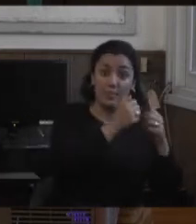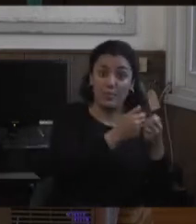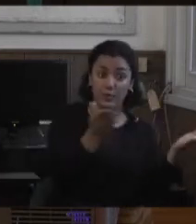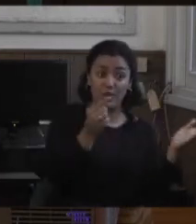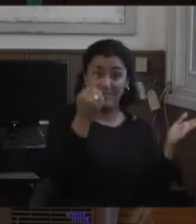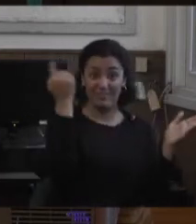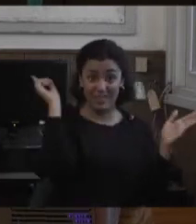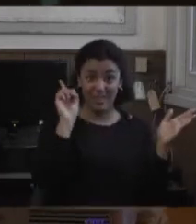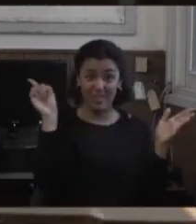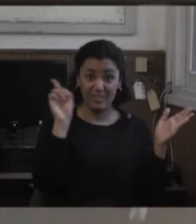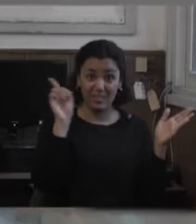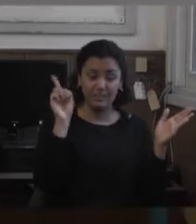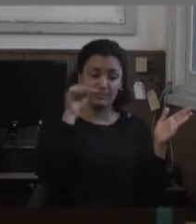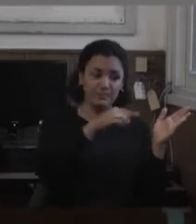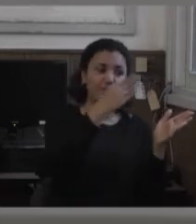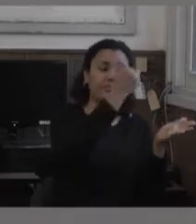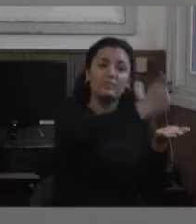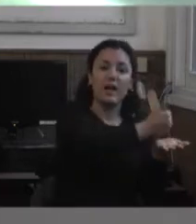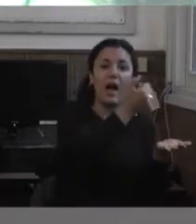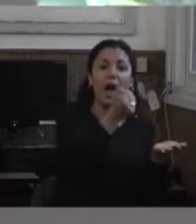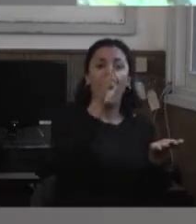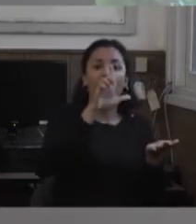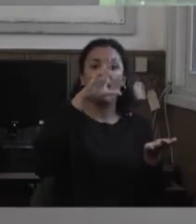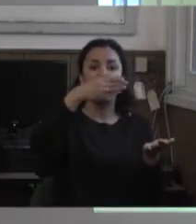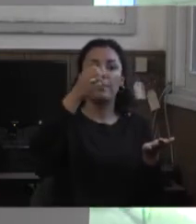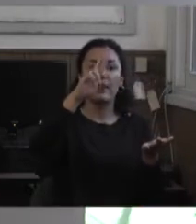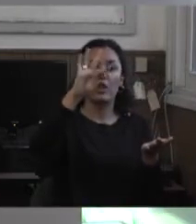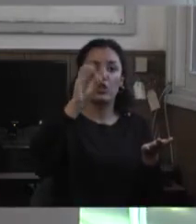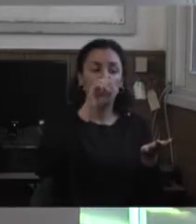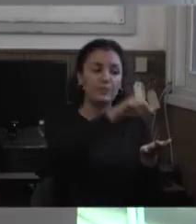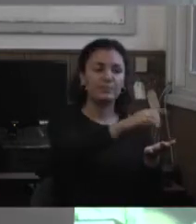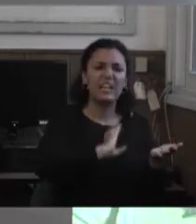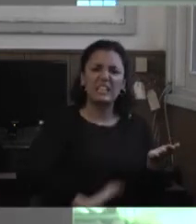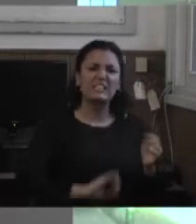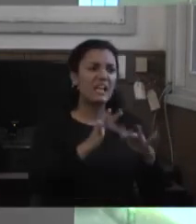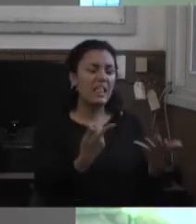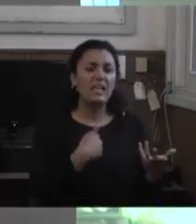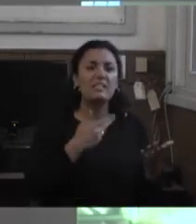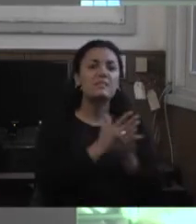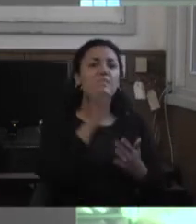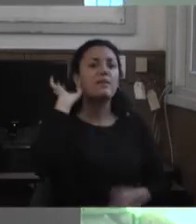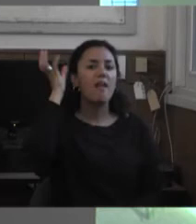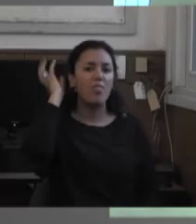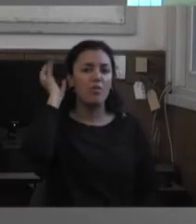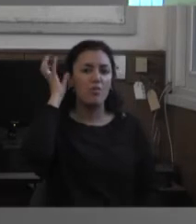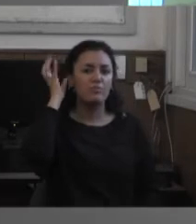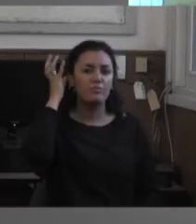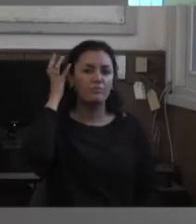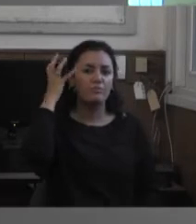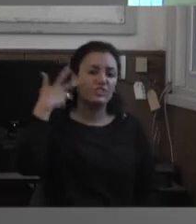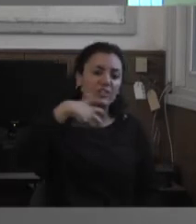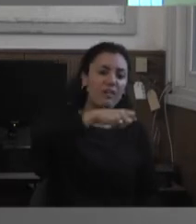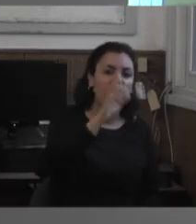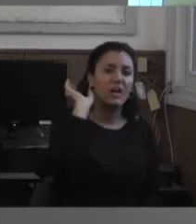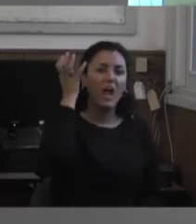esta ahí está Alberto que su característica era que él siempre iba con una radio eso no viene en ningún diagnóstico